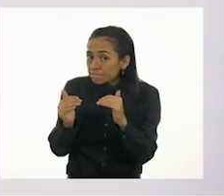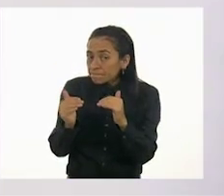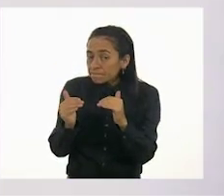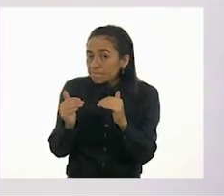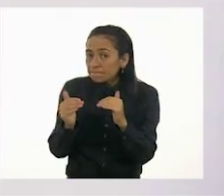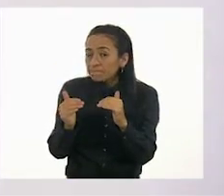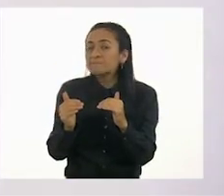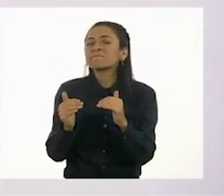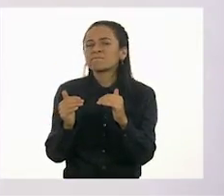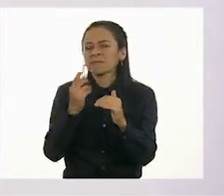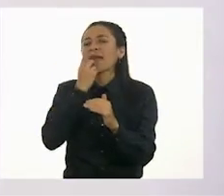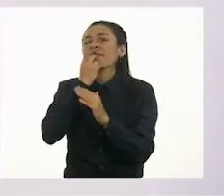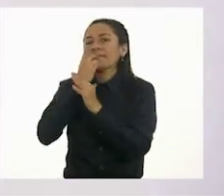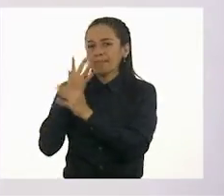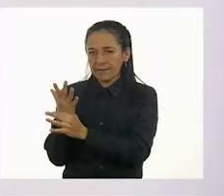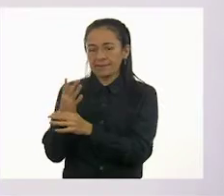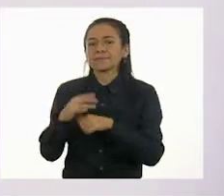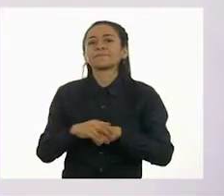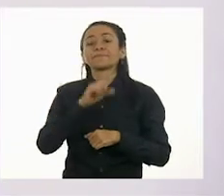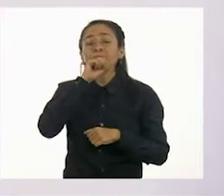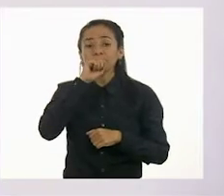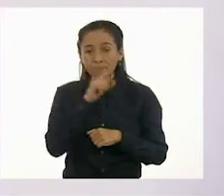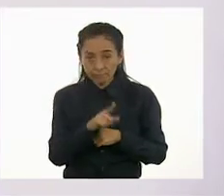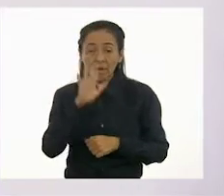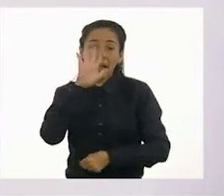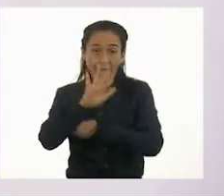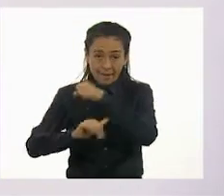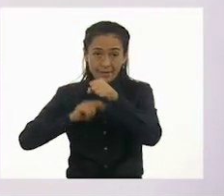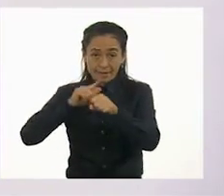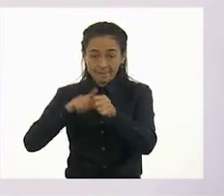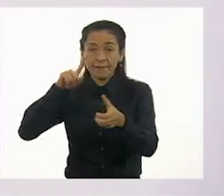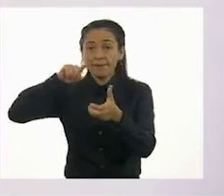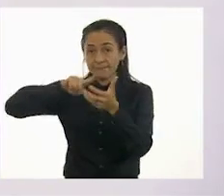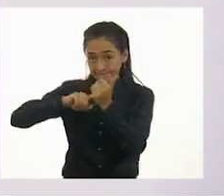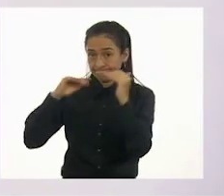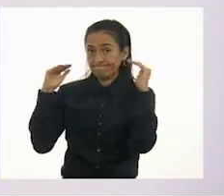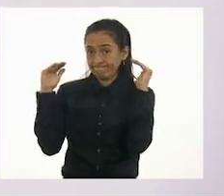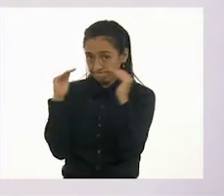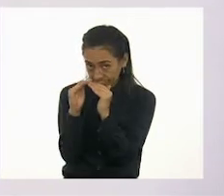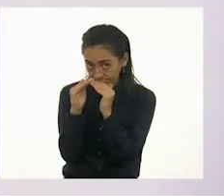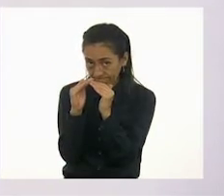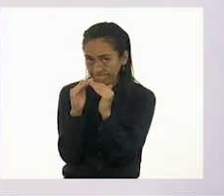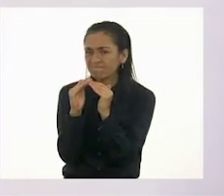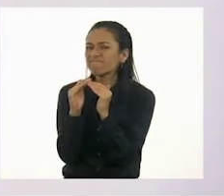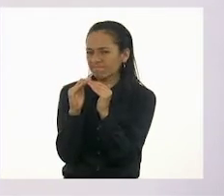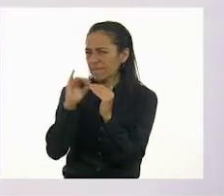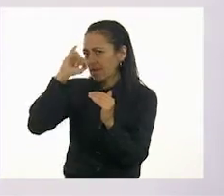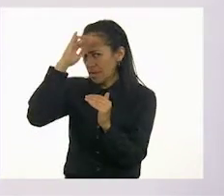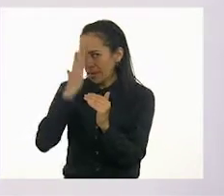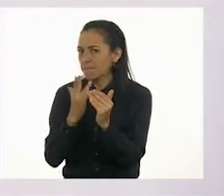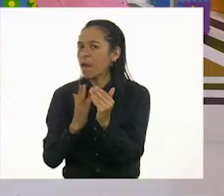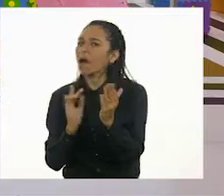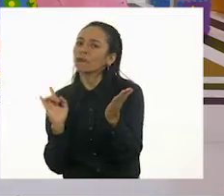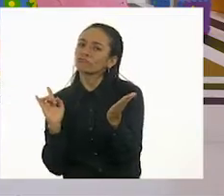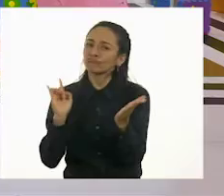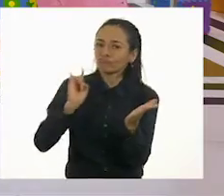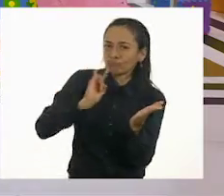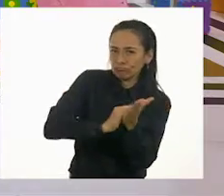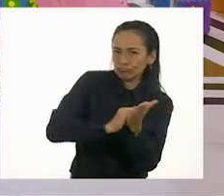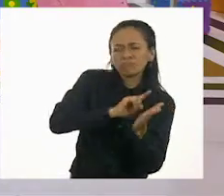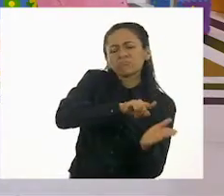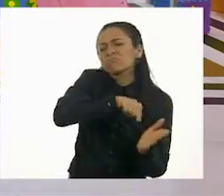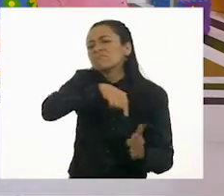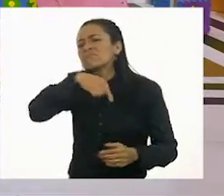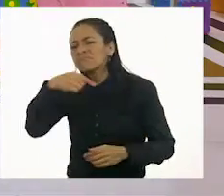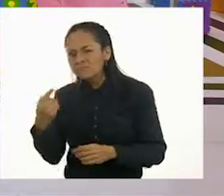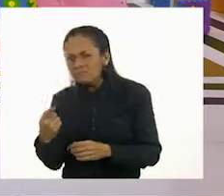Ahora, pega la imagen de un animal doméstico y escribe los cuidados que necesita. Esto prácticamente lo acabamos de